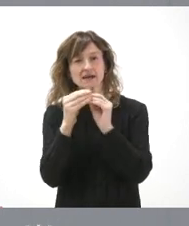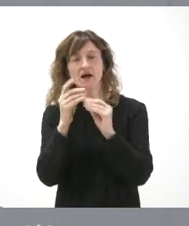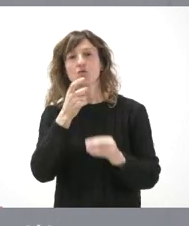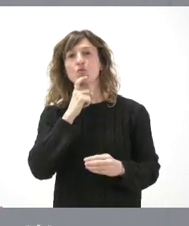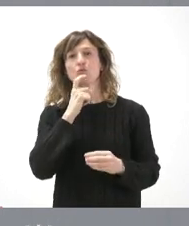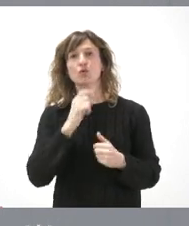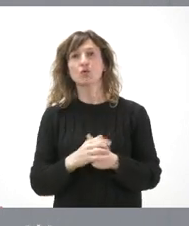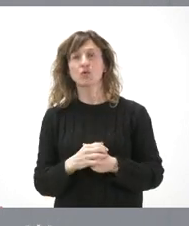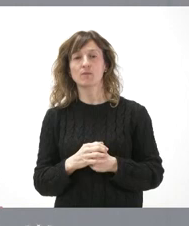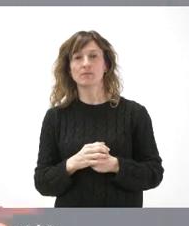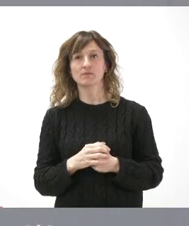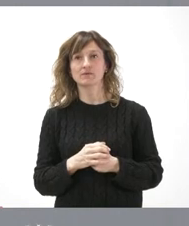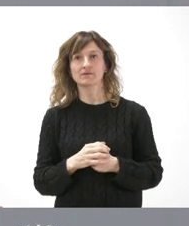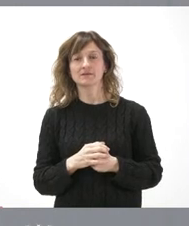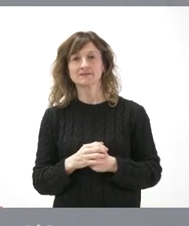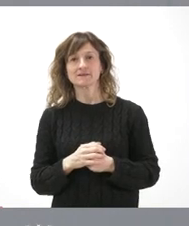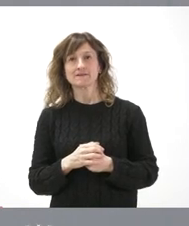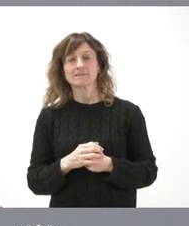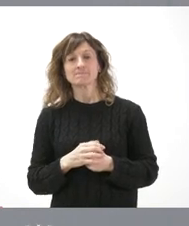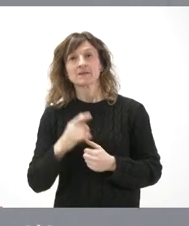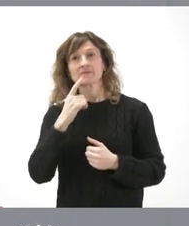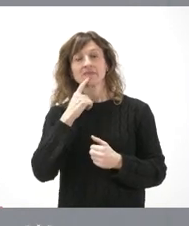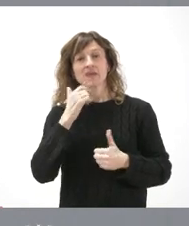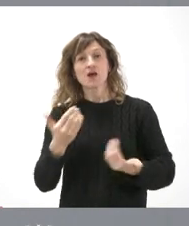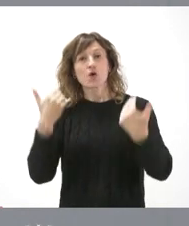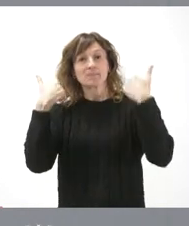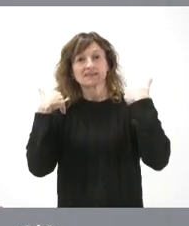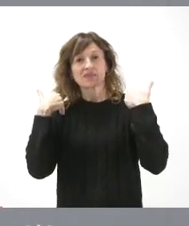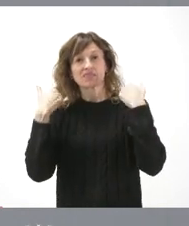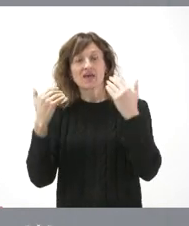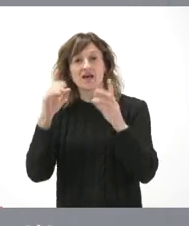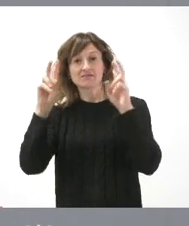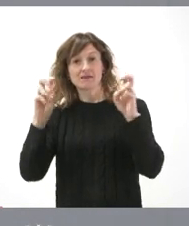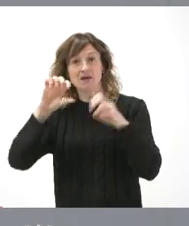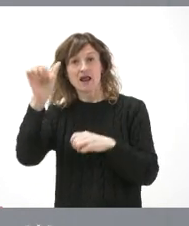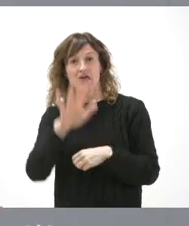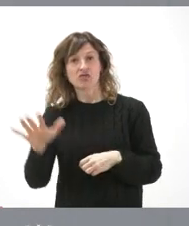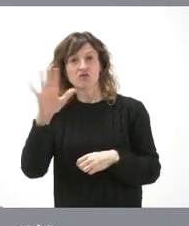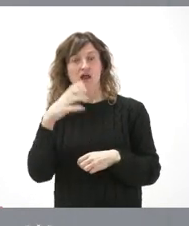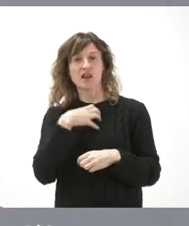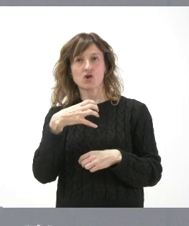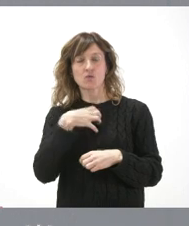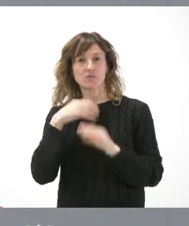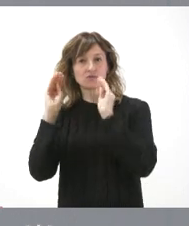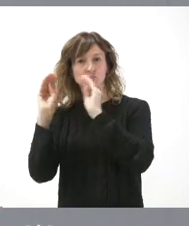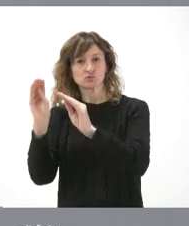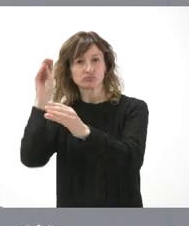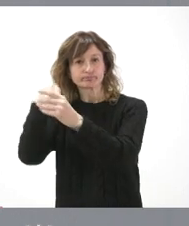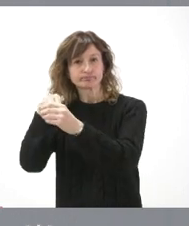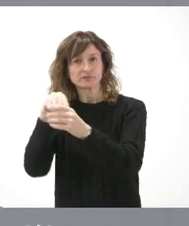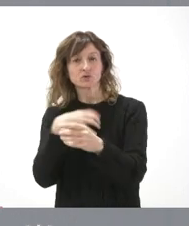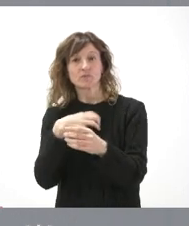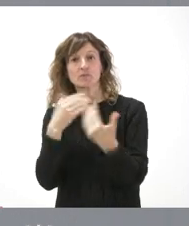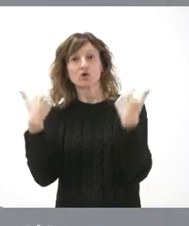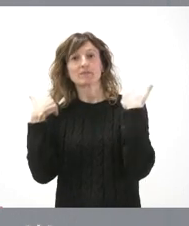no podemos interferir en las competencias que son de ámbito nacional y, por tanto, no podemos regular aquellos aspectos nacionales que son competencias